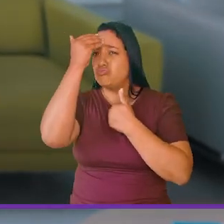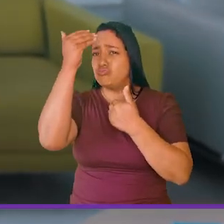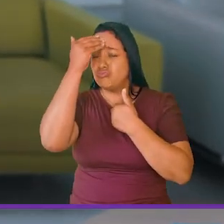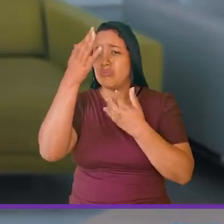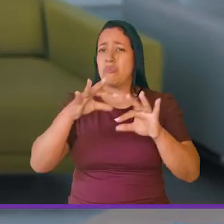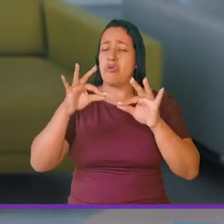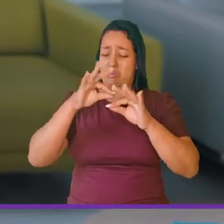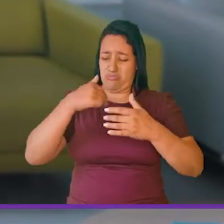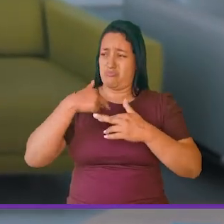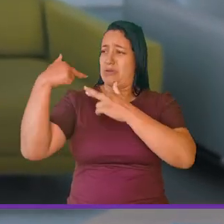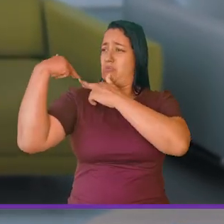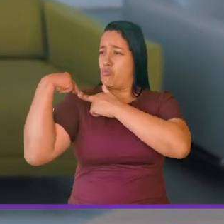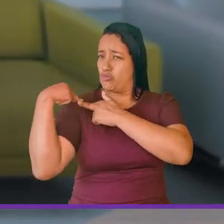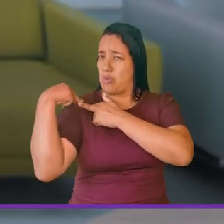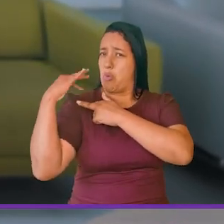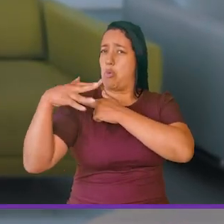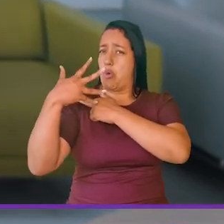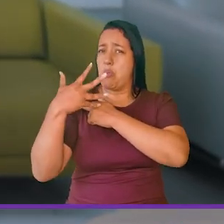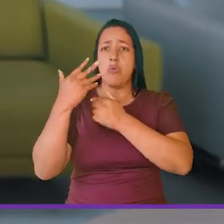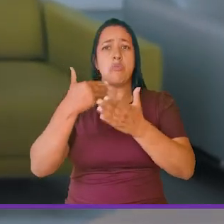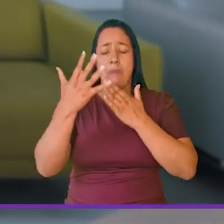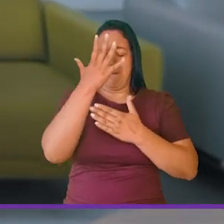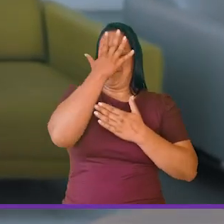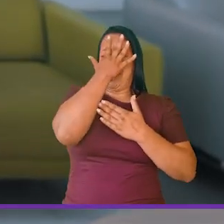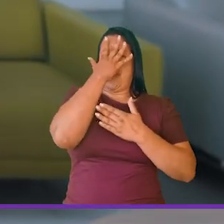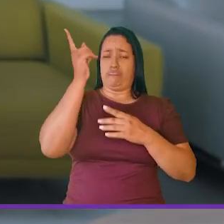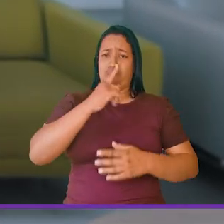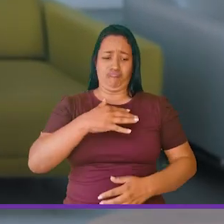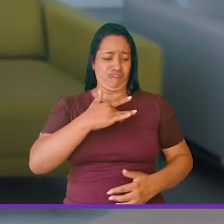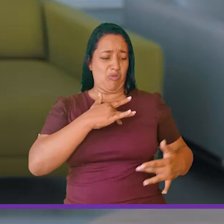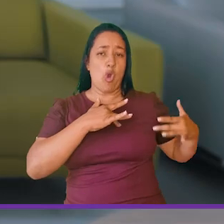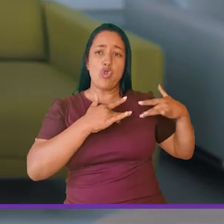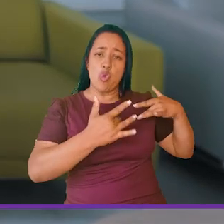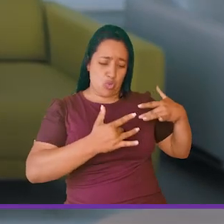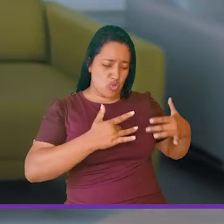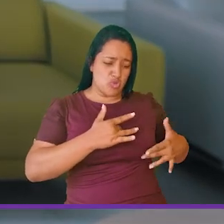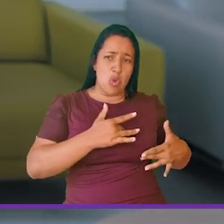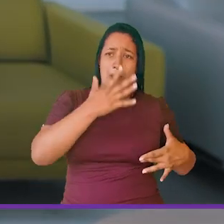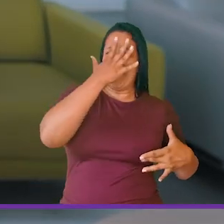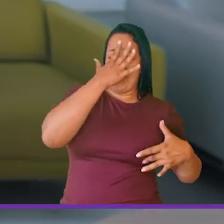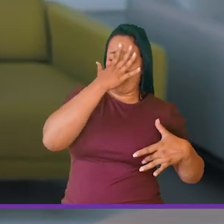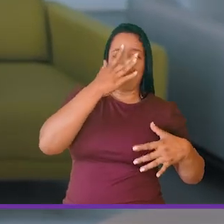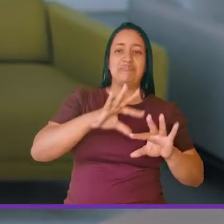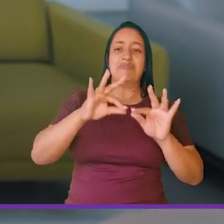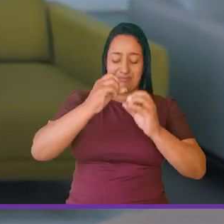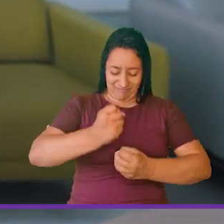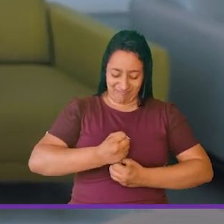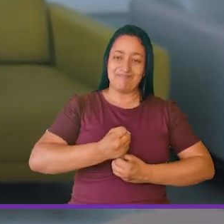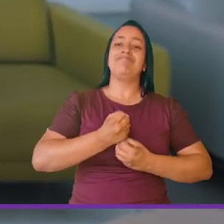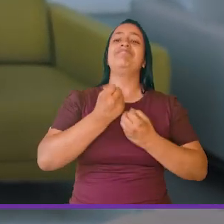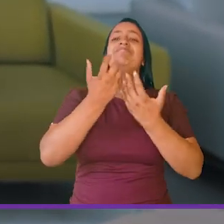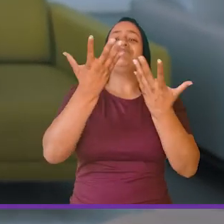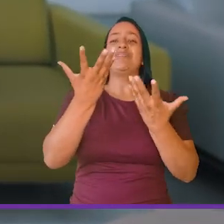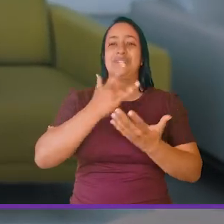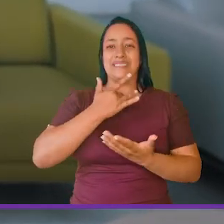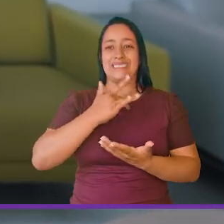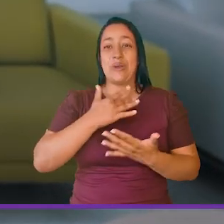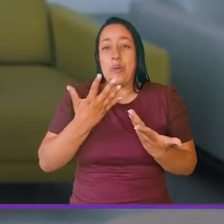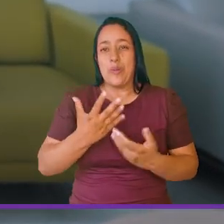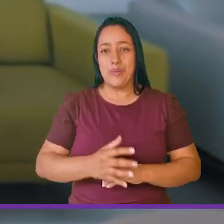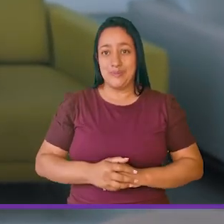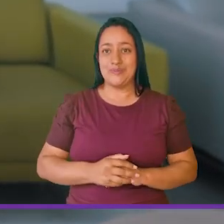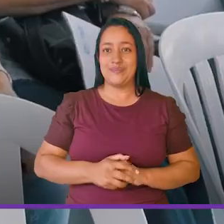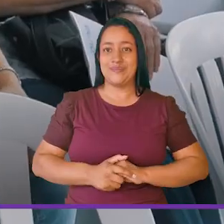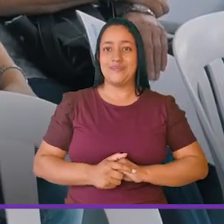hacernos parte, a hacernos cargo, a tocarnos, a que no nos dé pena decir que tenemos, a que no nos dé pena decir cómo nos